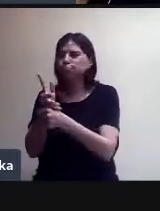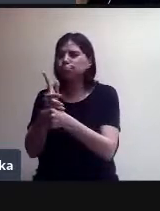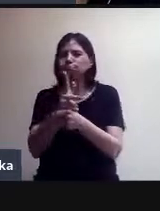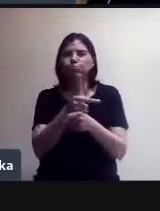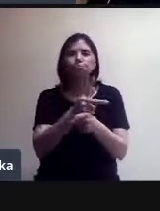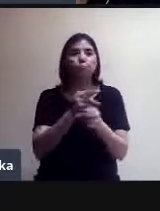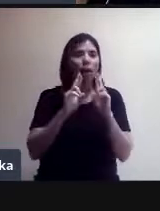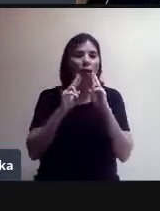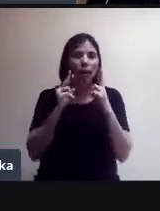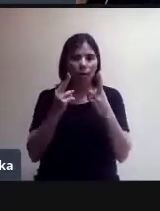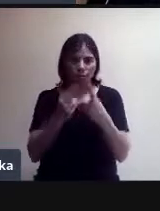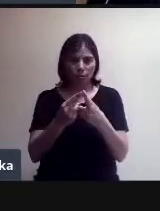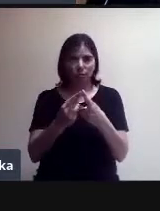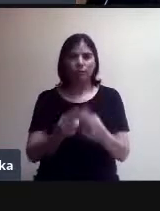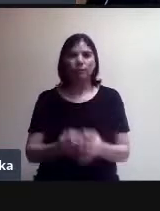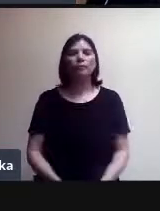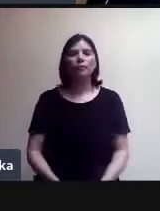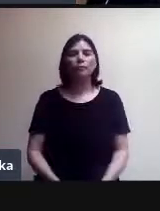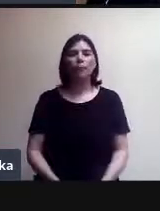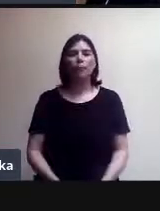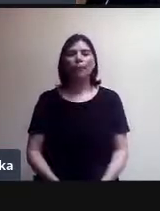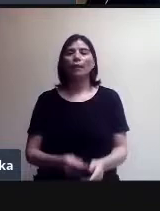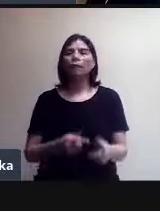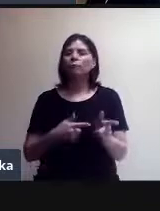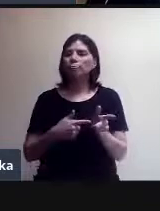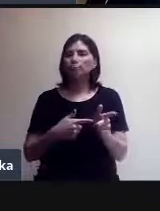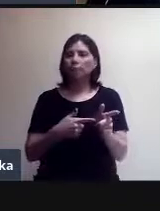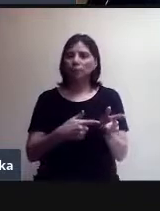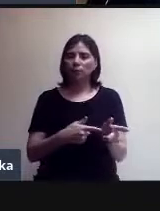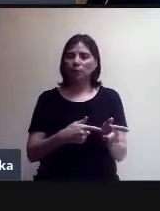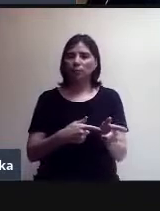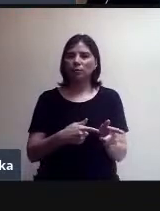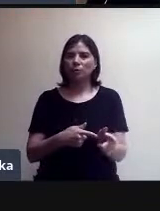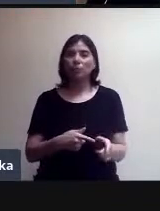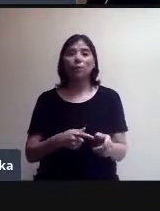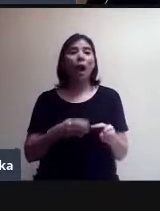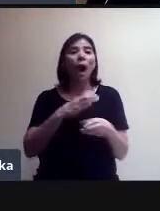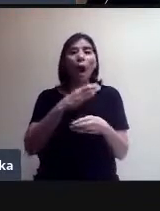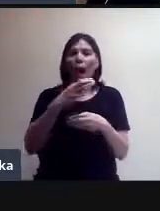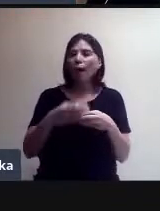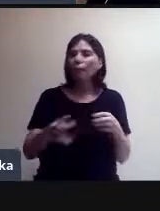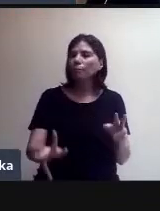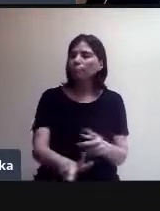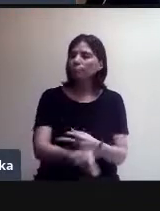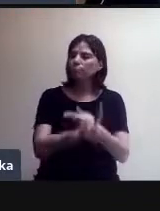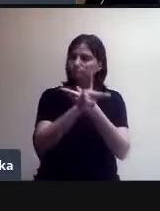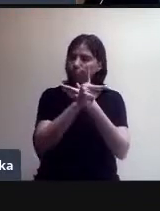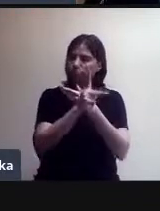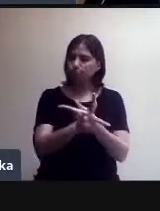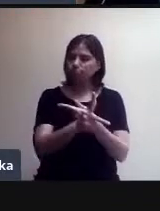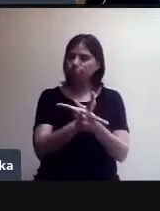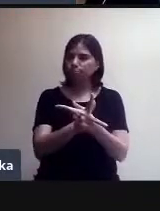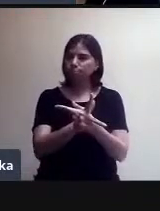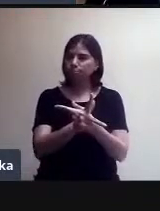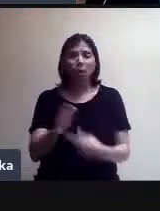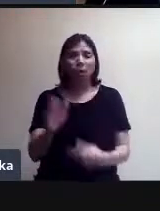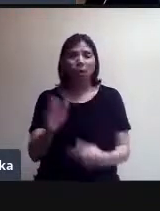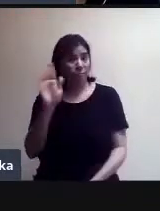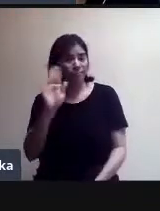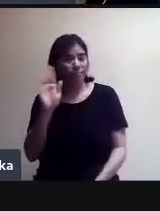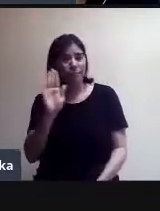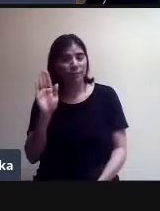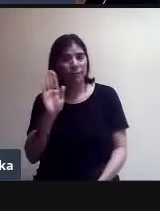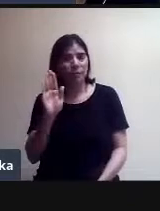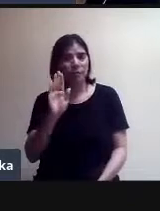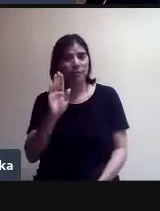continúo y si yo ya terminé la sesión, ya nos despedimos, entonces yo